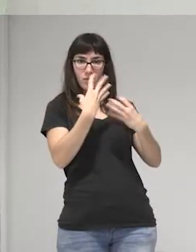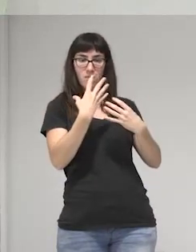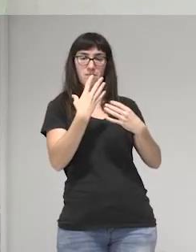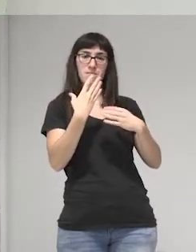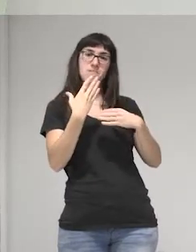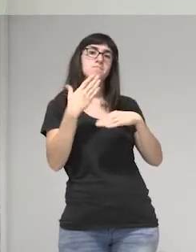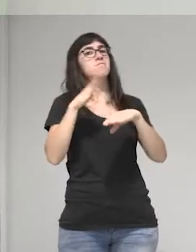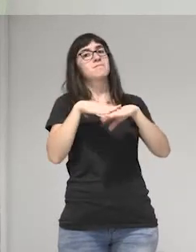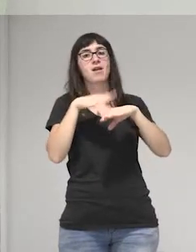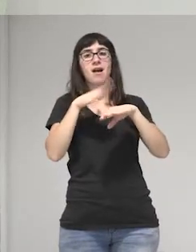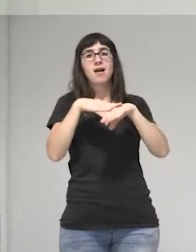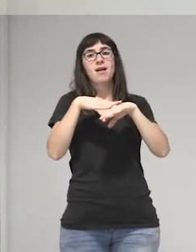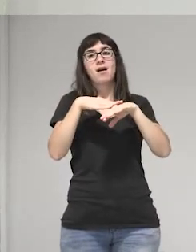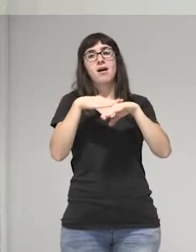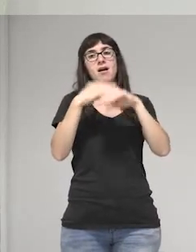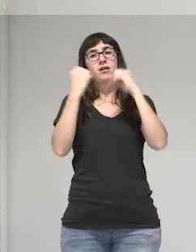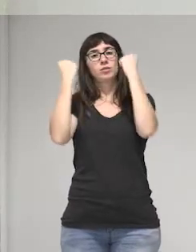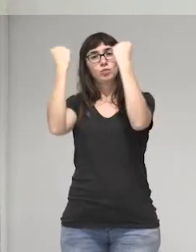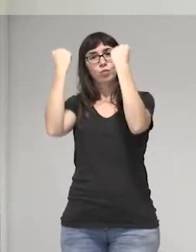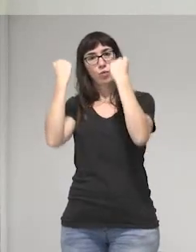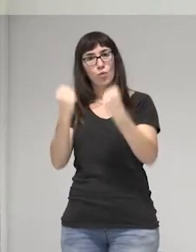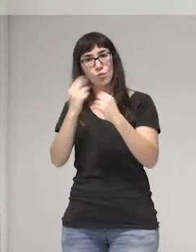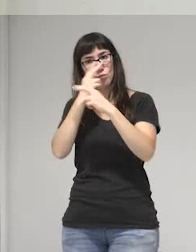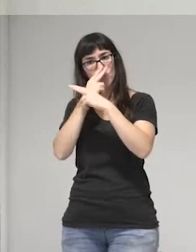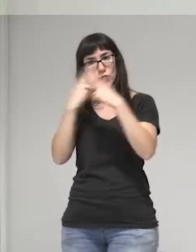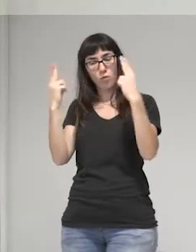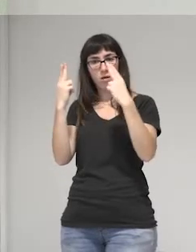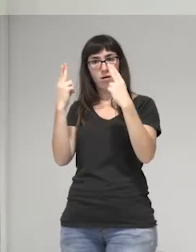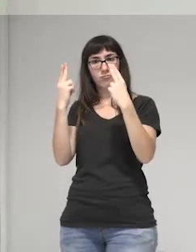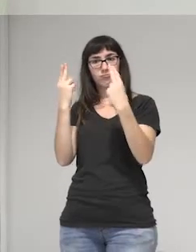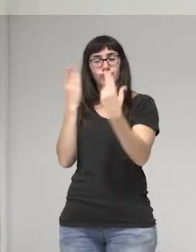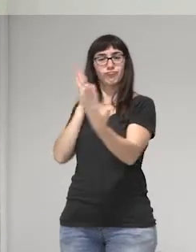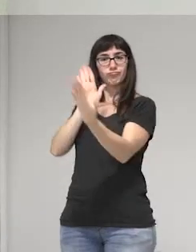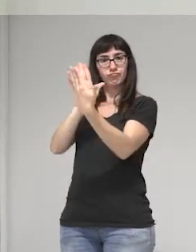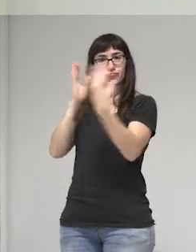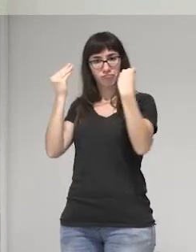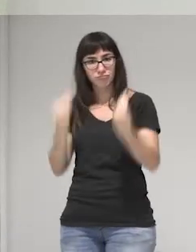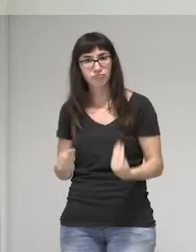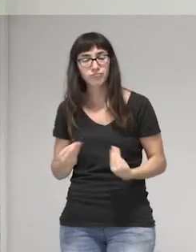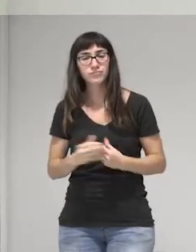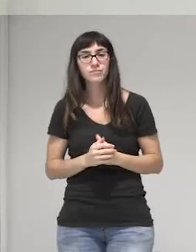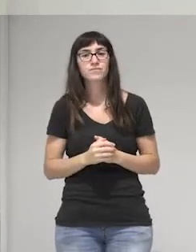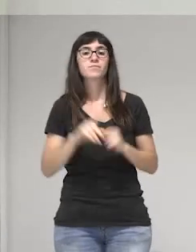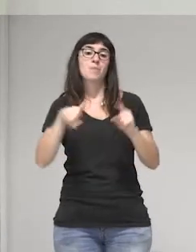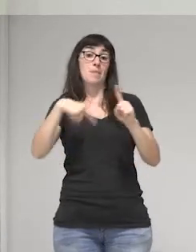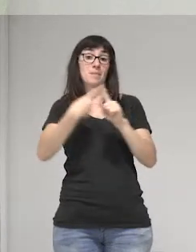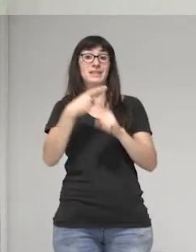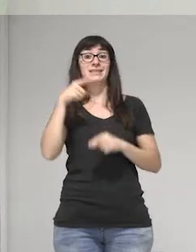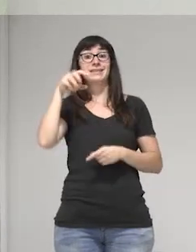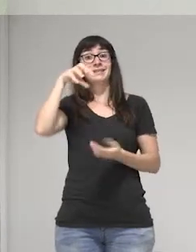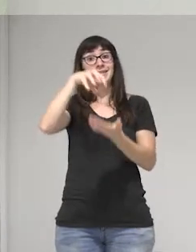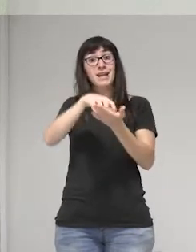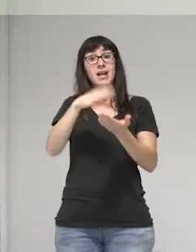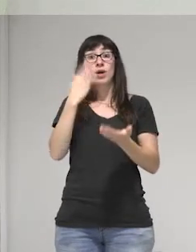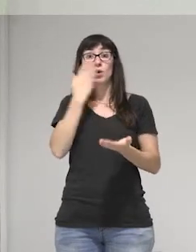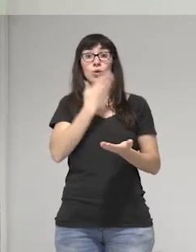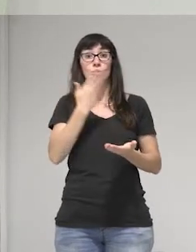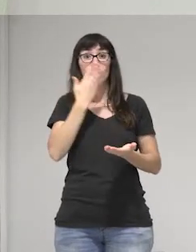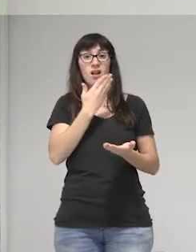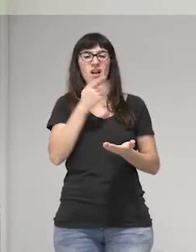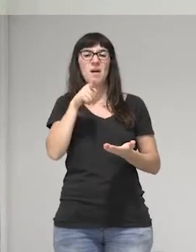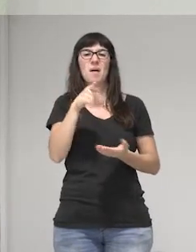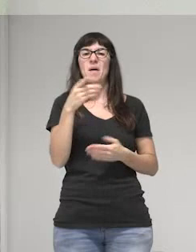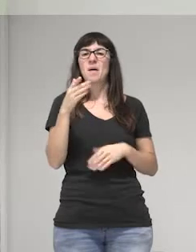la institucionalidad pública. Y una escuela que además sirve para que